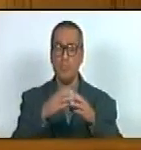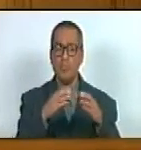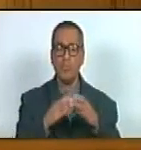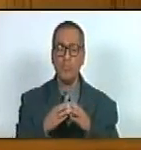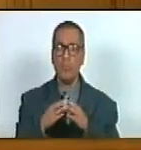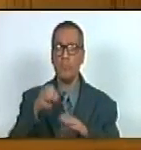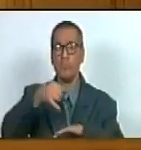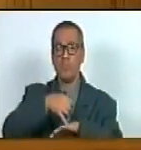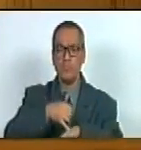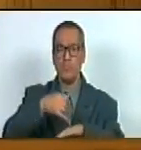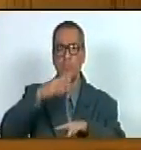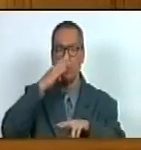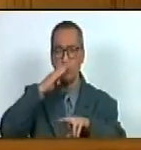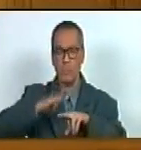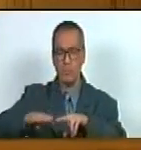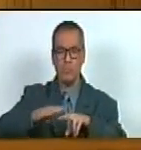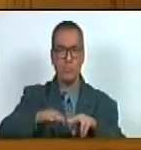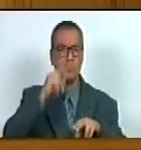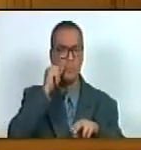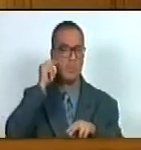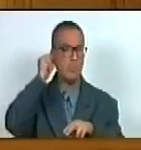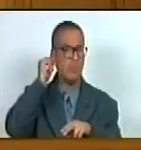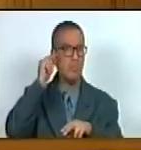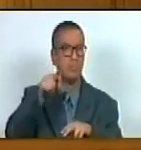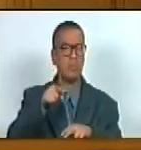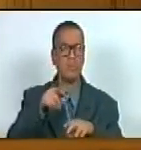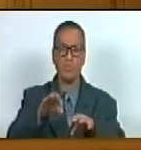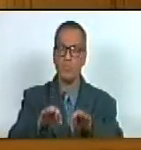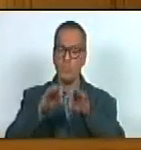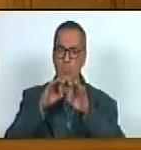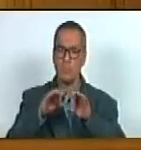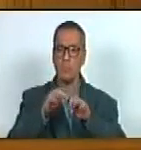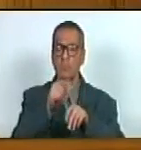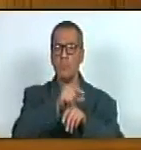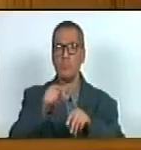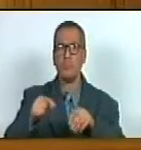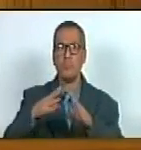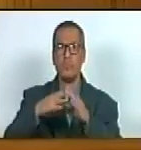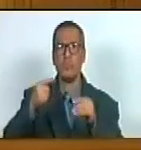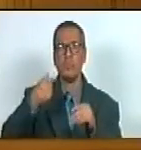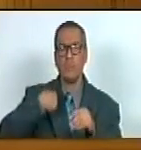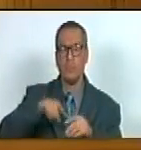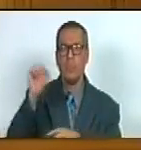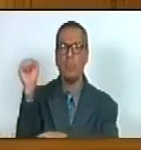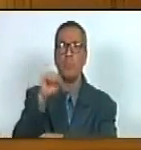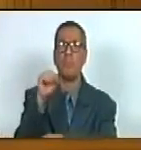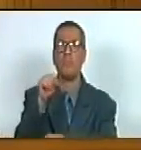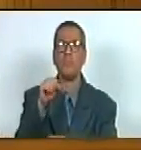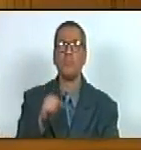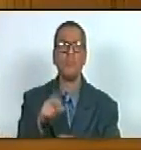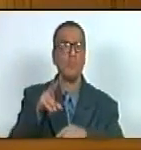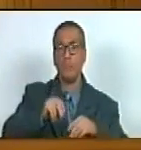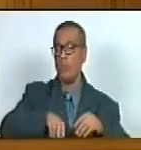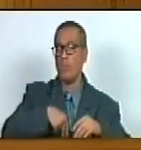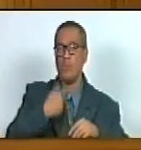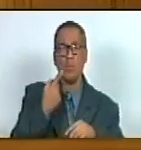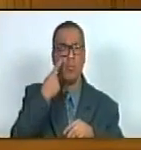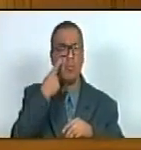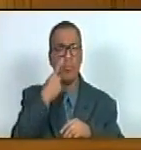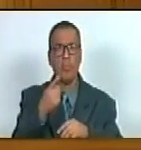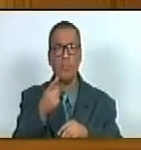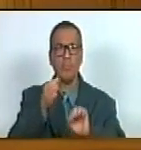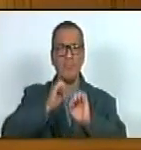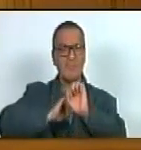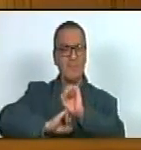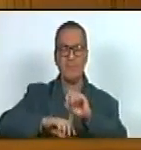vulnerables las niñas niños y adolescentes en especial aquellos con trastorno del espectro autista no pueden ser objeto de